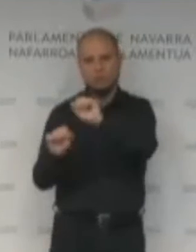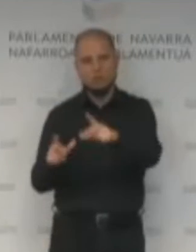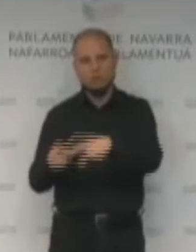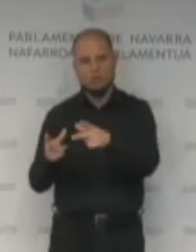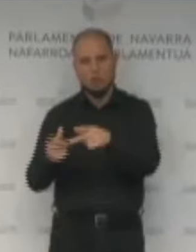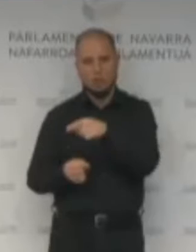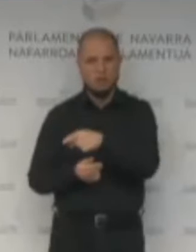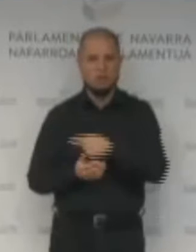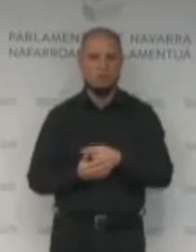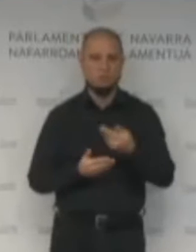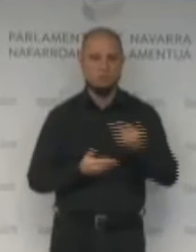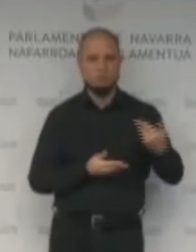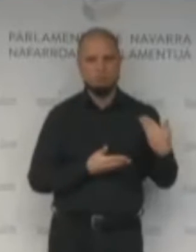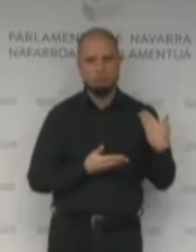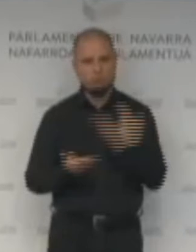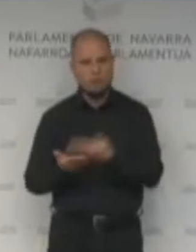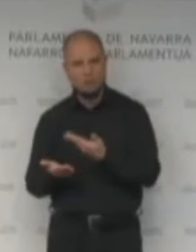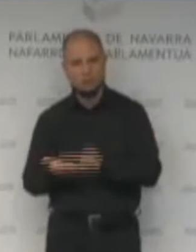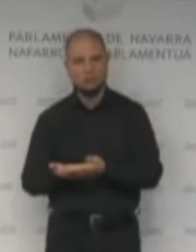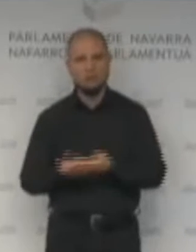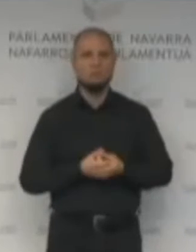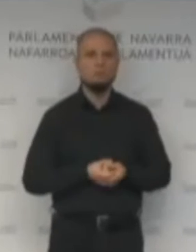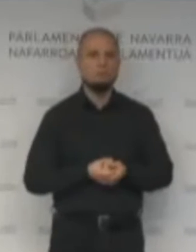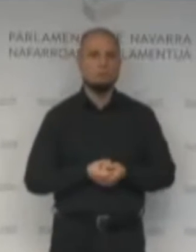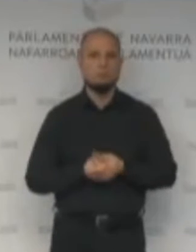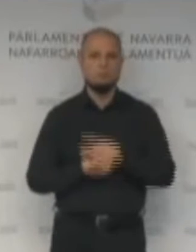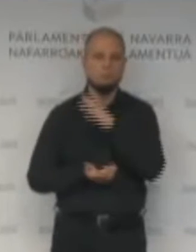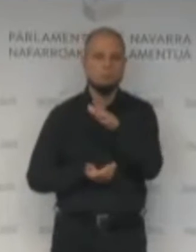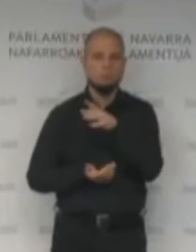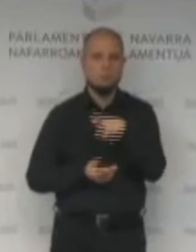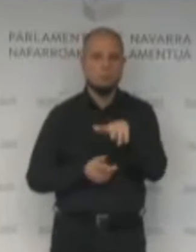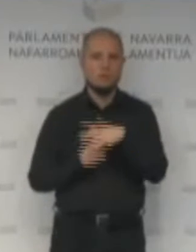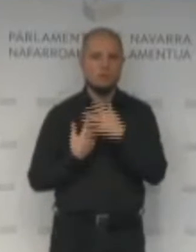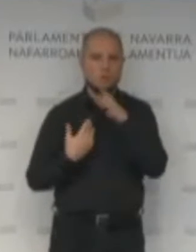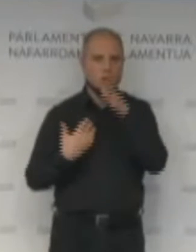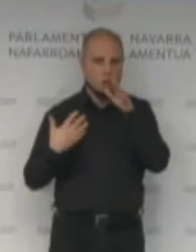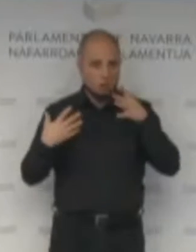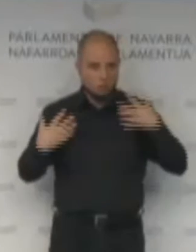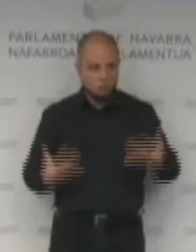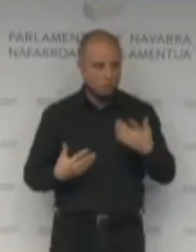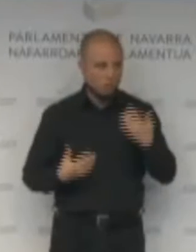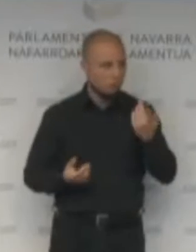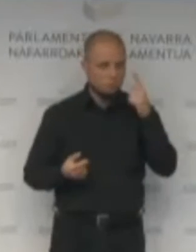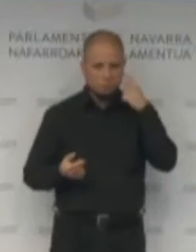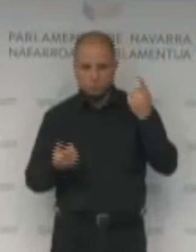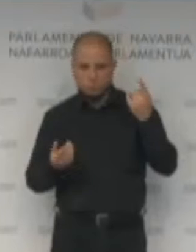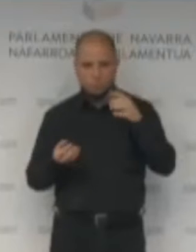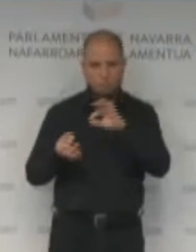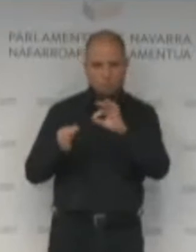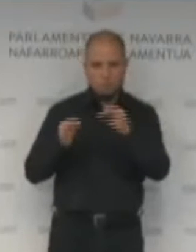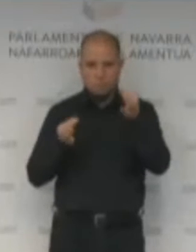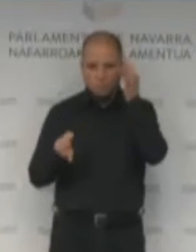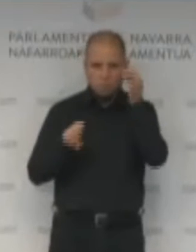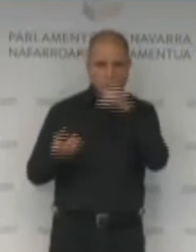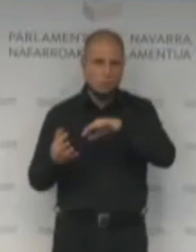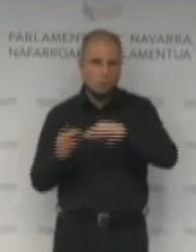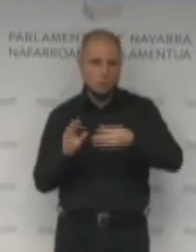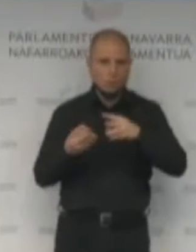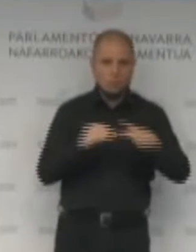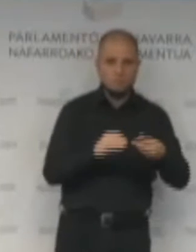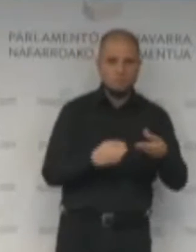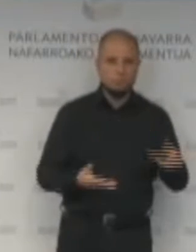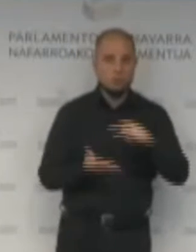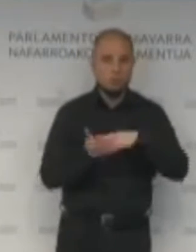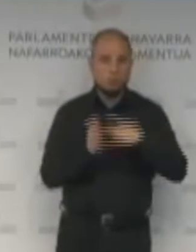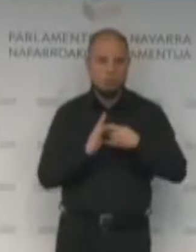Es que es este el momento en que tenemos que estar posibilitando estos encajes, estas modificaciones y estas soluciones. Antes lo decía